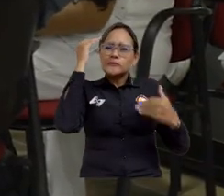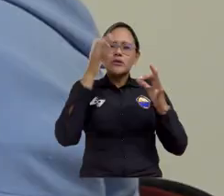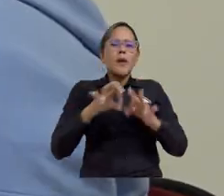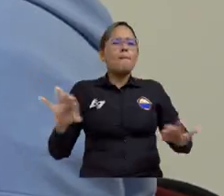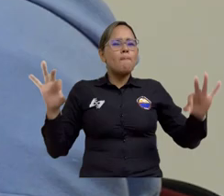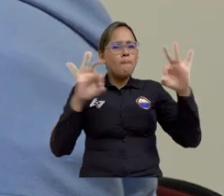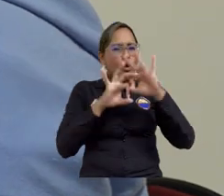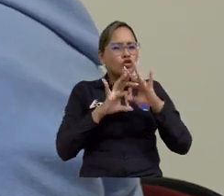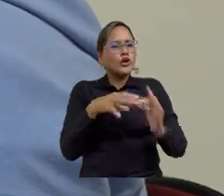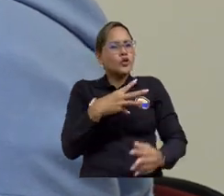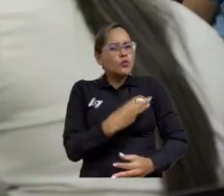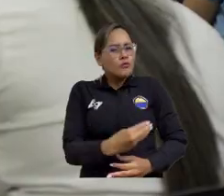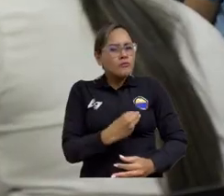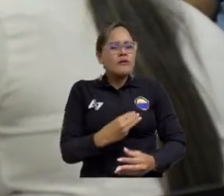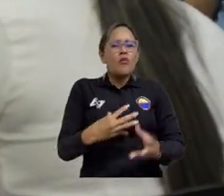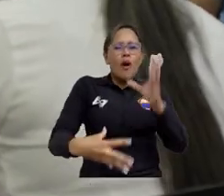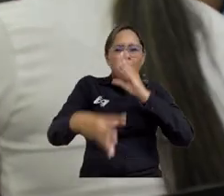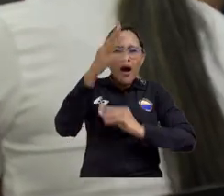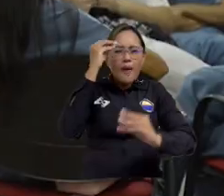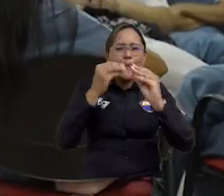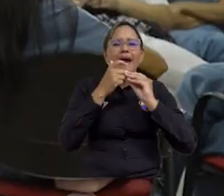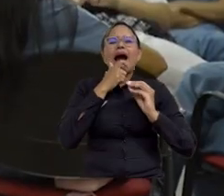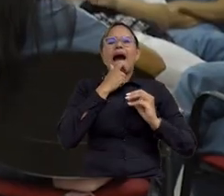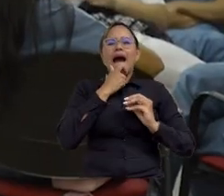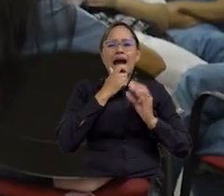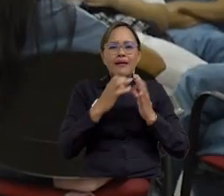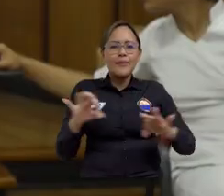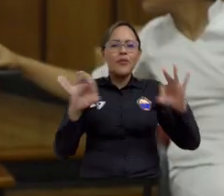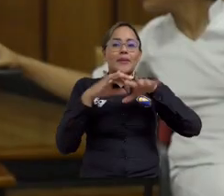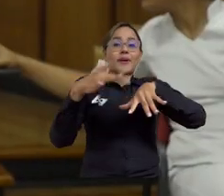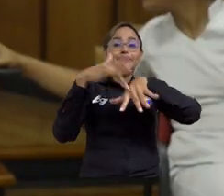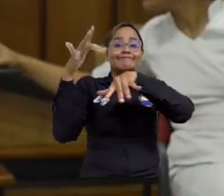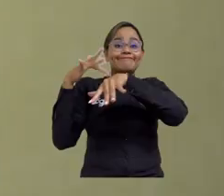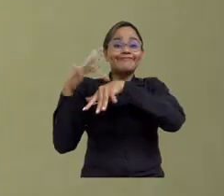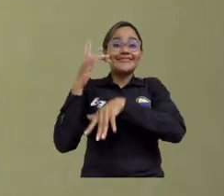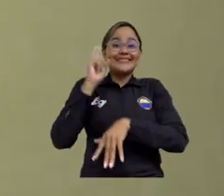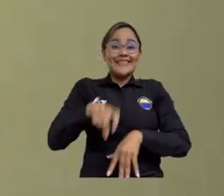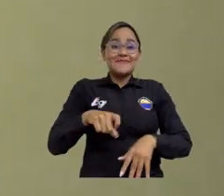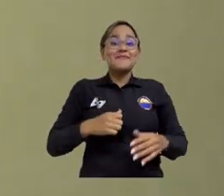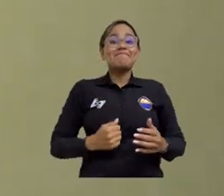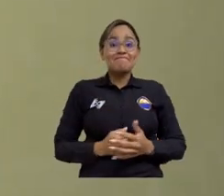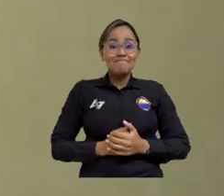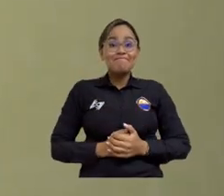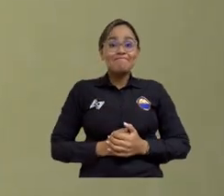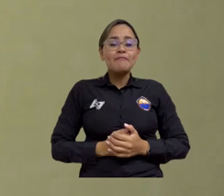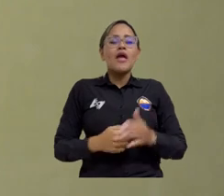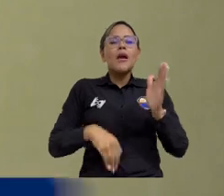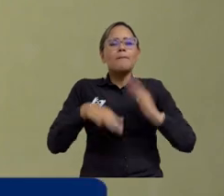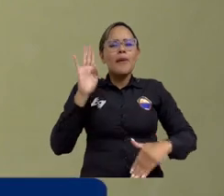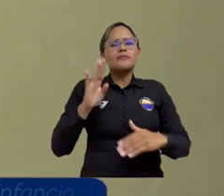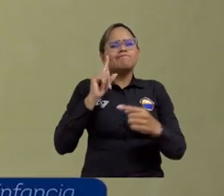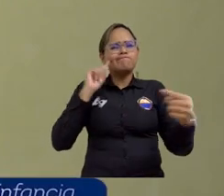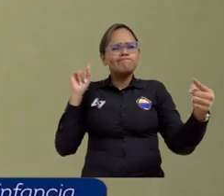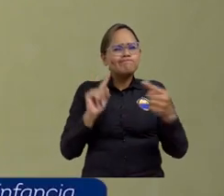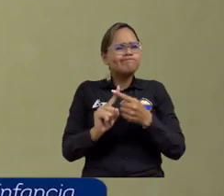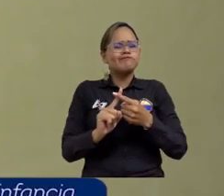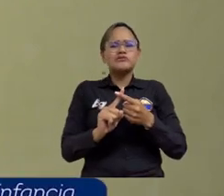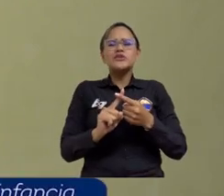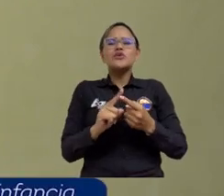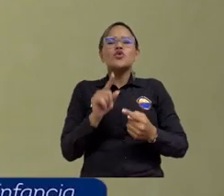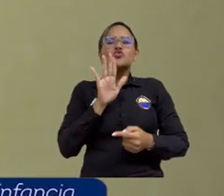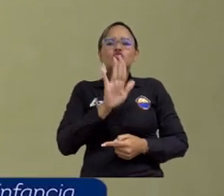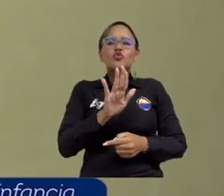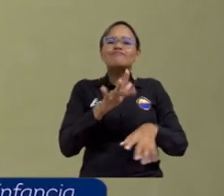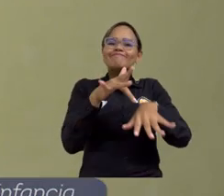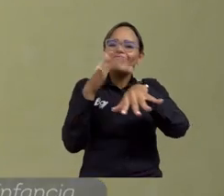alrededor de esta práctica, conocerla, capacitarse y promoverla en sus entornos. Este año se ha enfocado en esa lactancia materna exclusiva